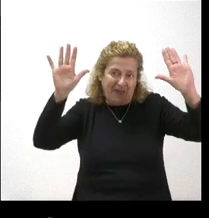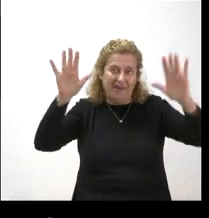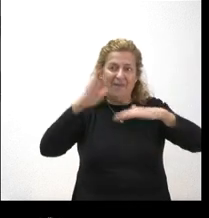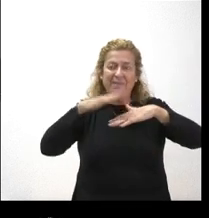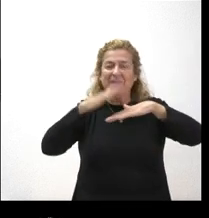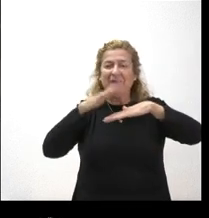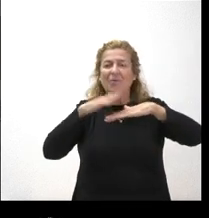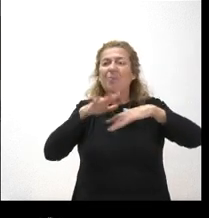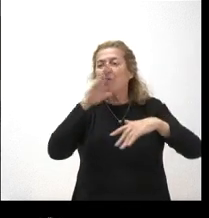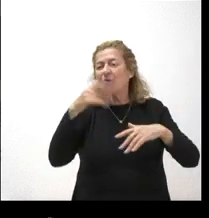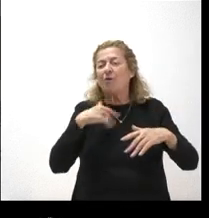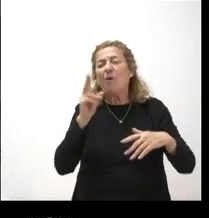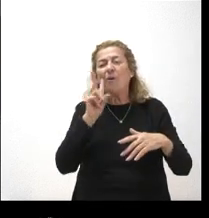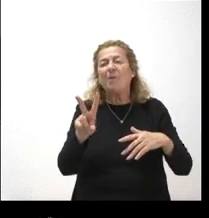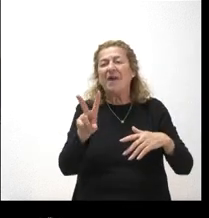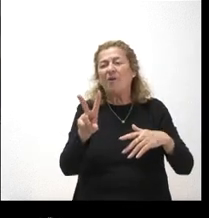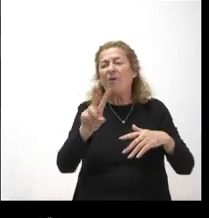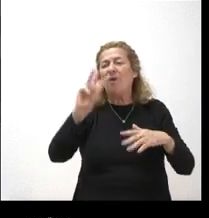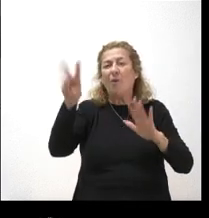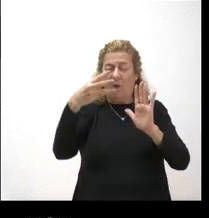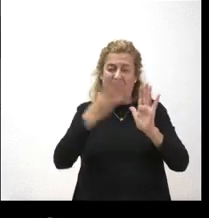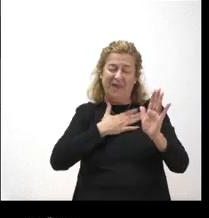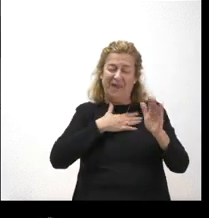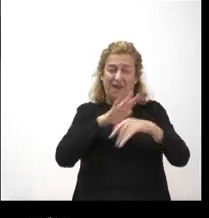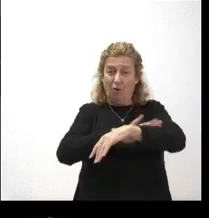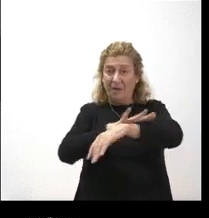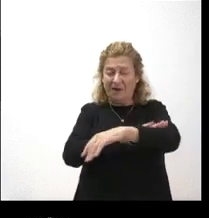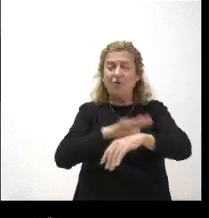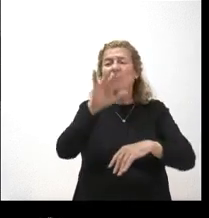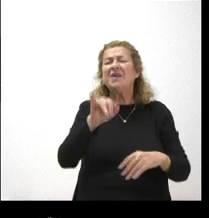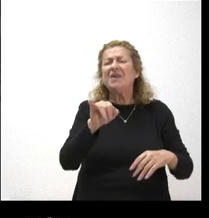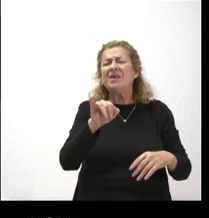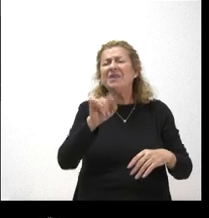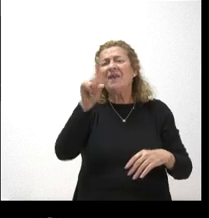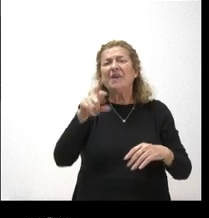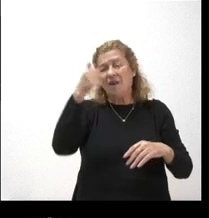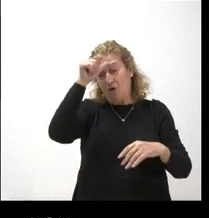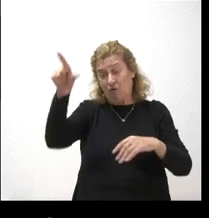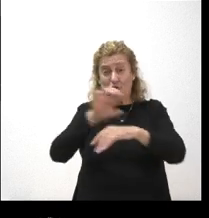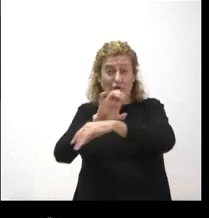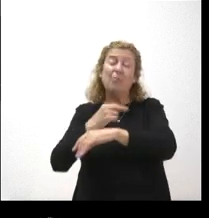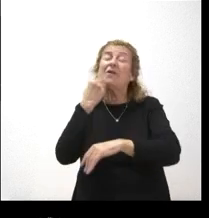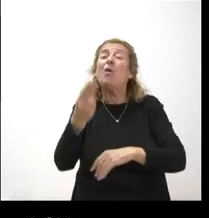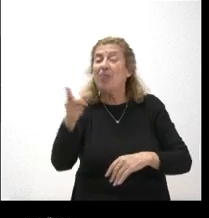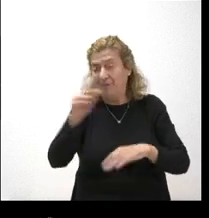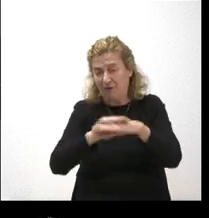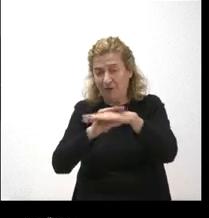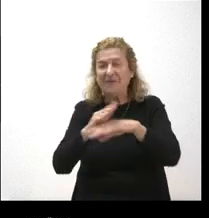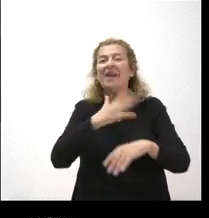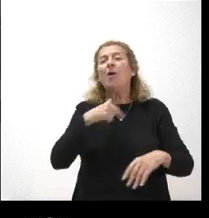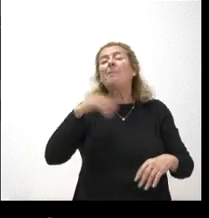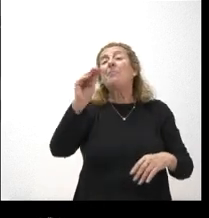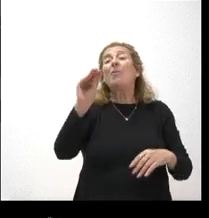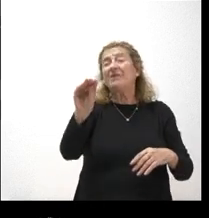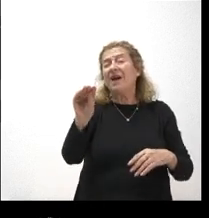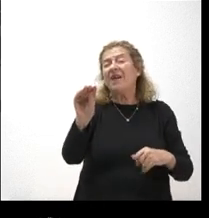poco que aparece en la web de gobierno abierto y al consejero al portavoz le quería preguntar por